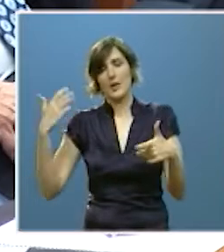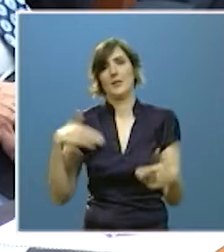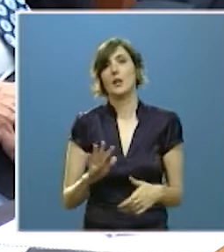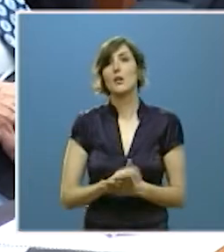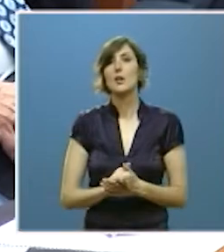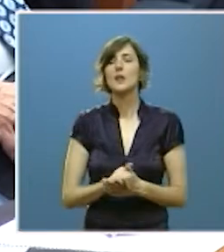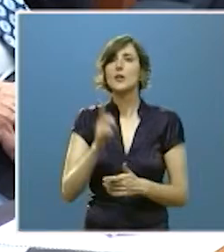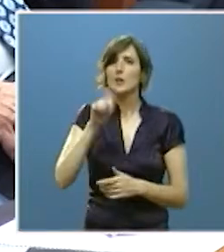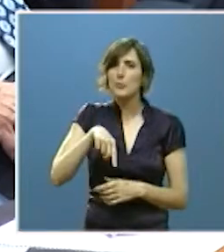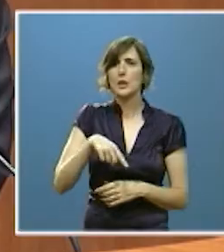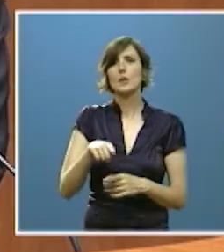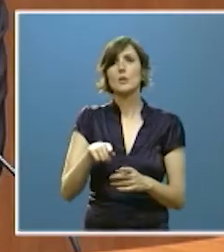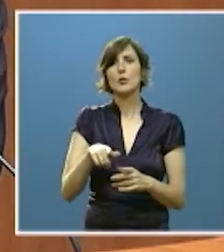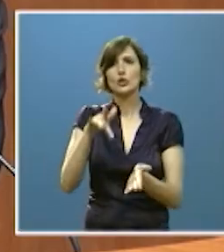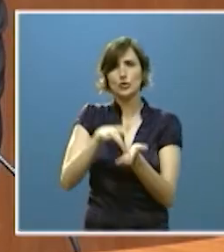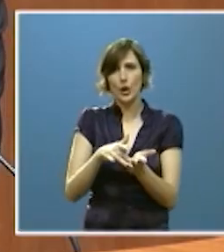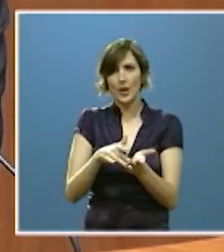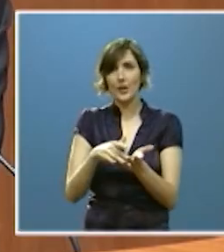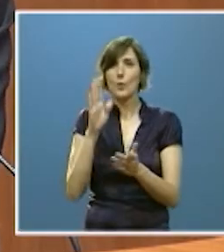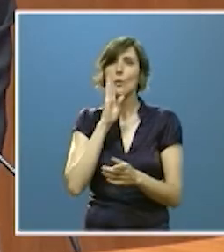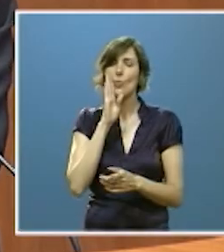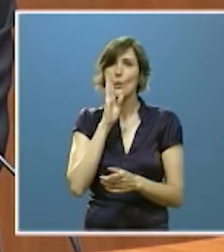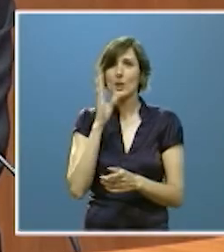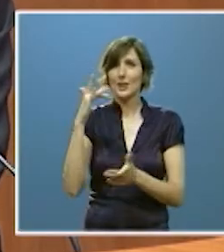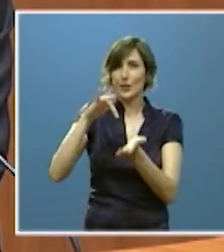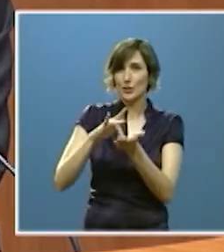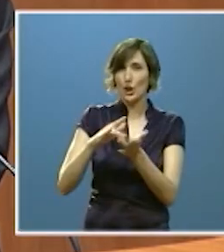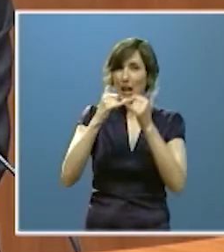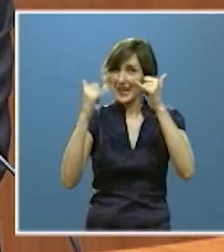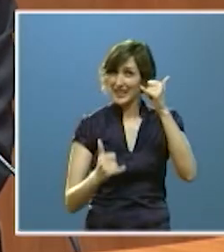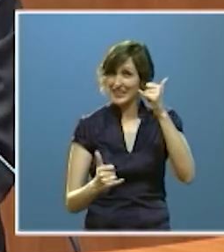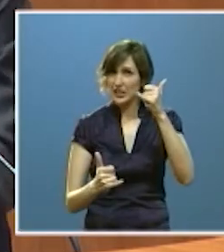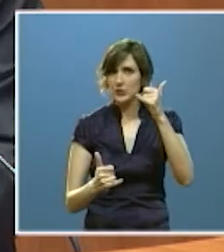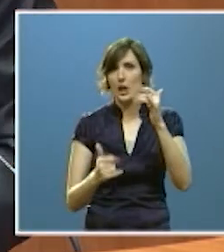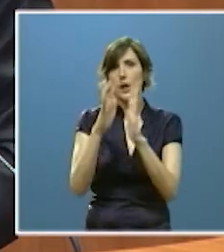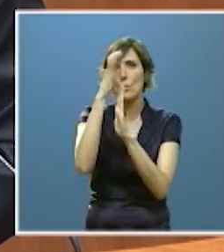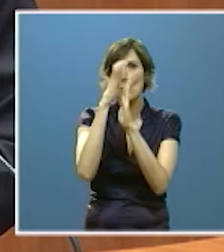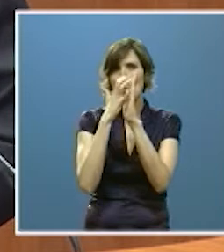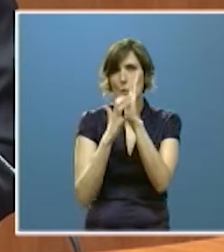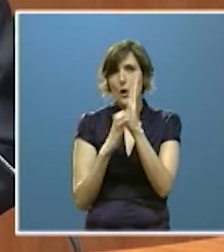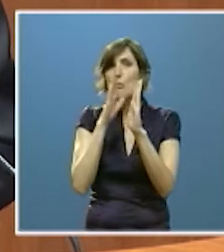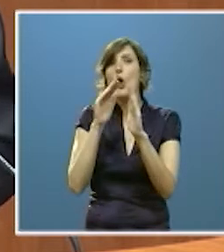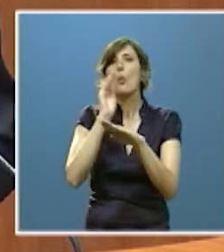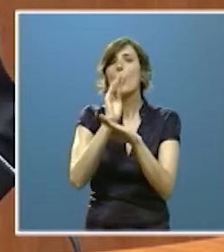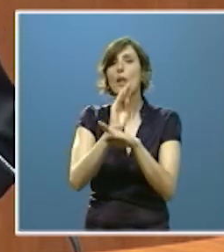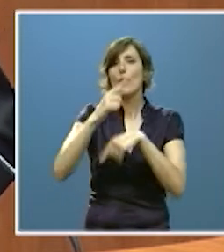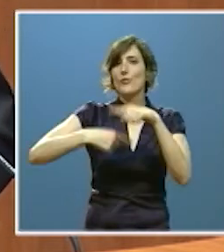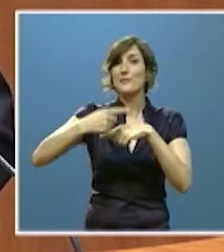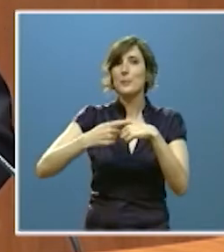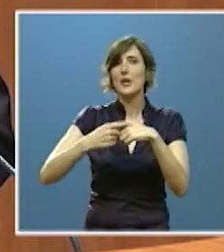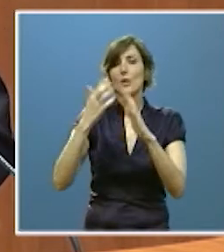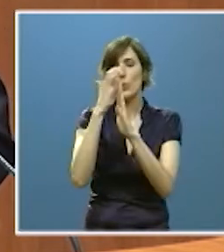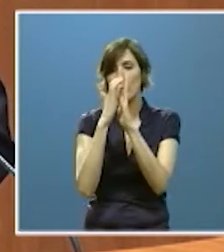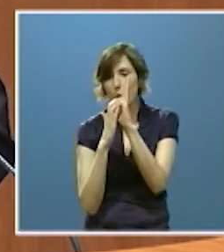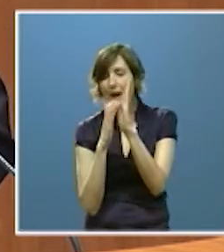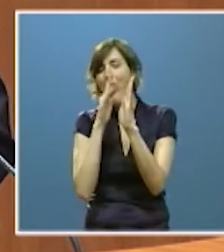paso de recuperar la mayor parte de la reducción operada con motivo de la crisis en la prestación por cuidados familiares y estamos